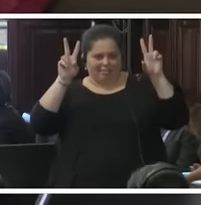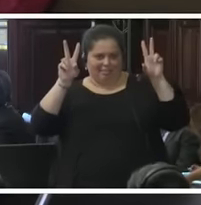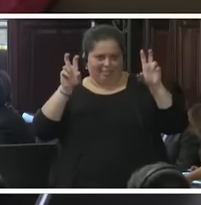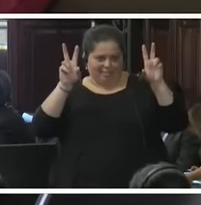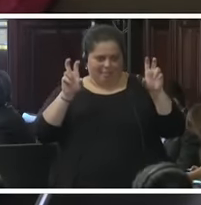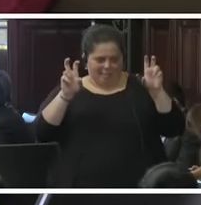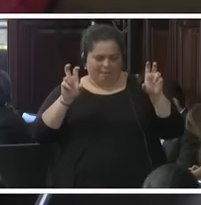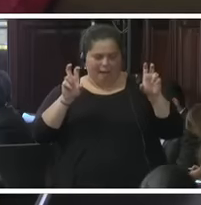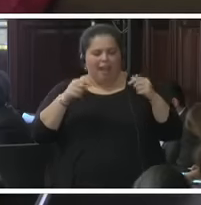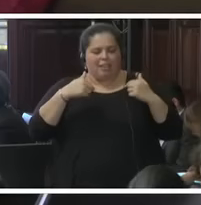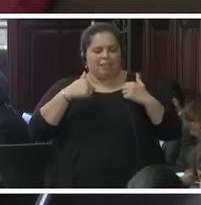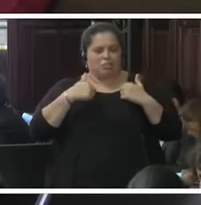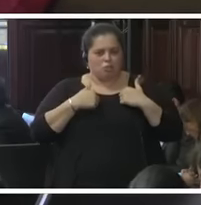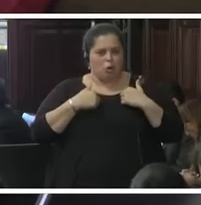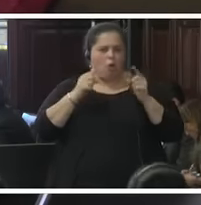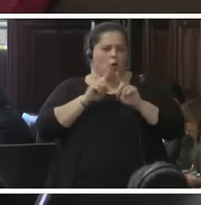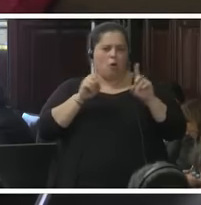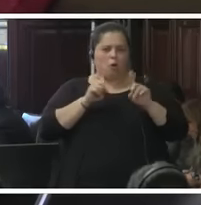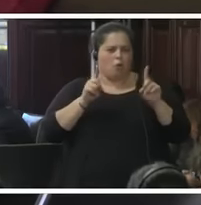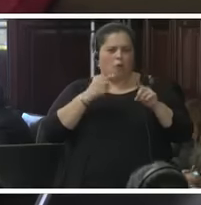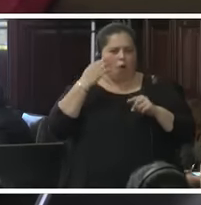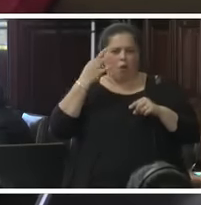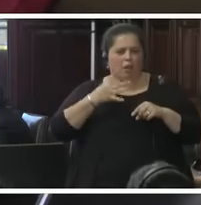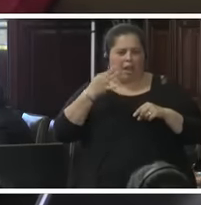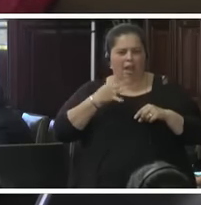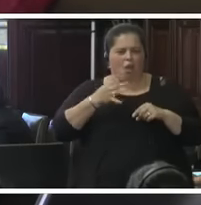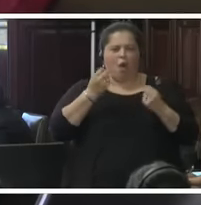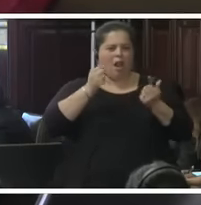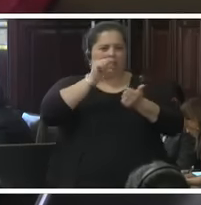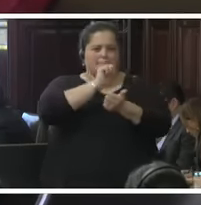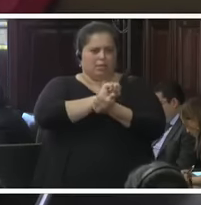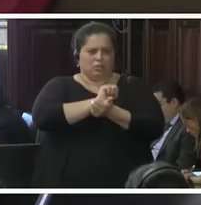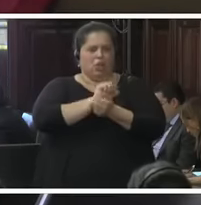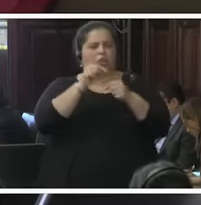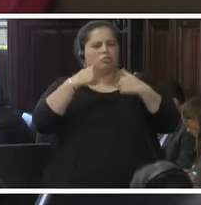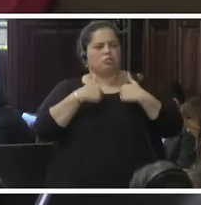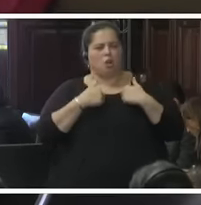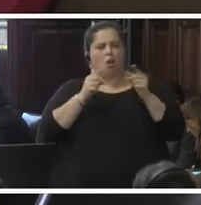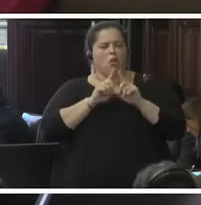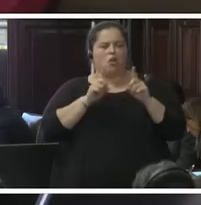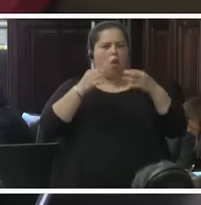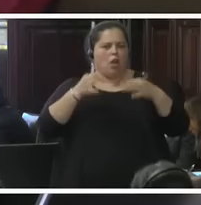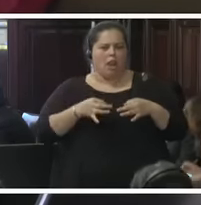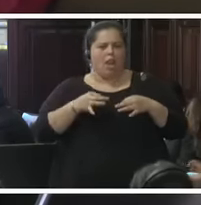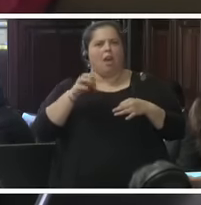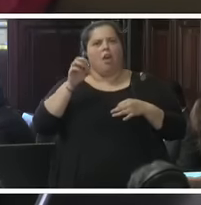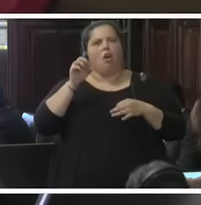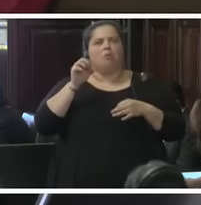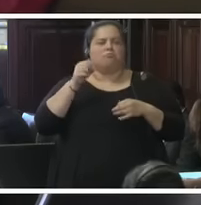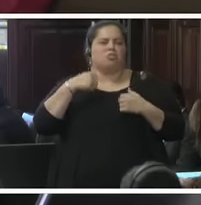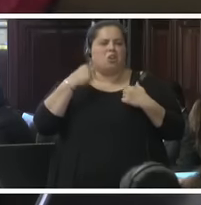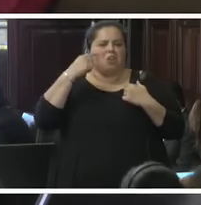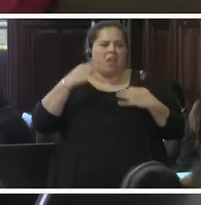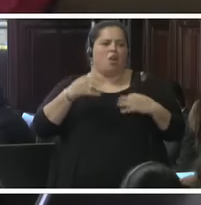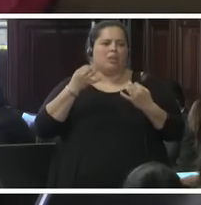materia. Yo no creo en las prisiones, no, no creo. Yo creo que es un sistema fallido que